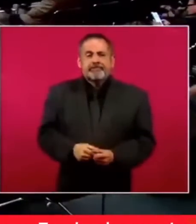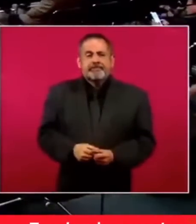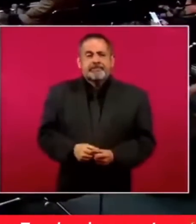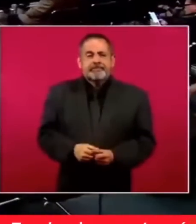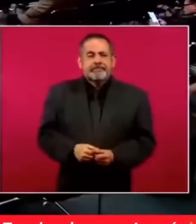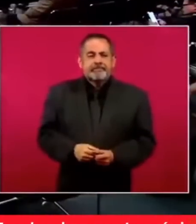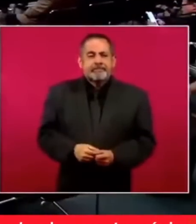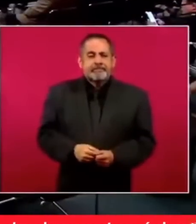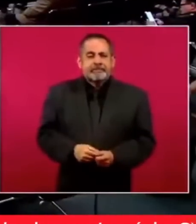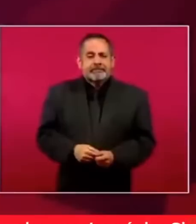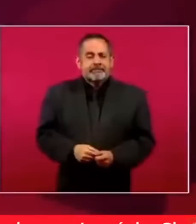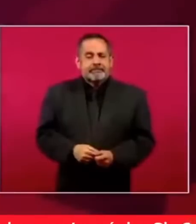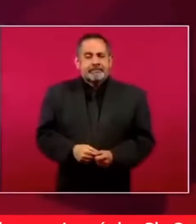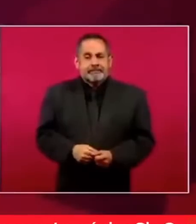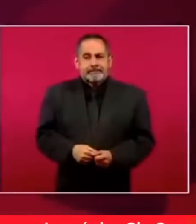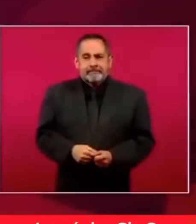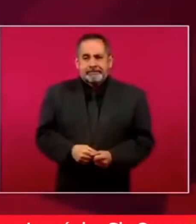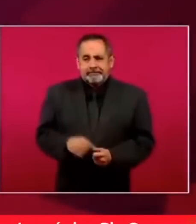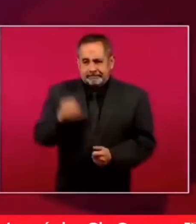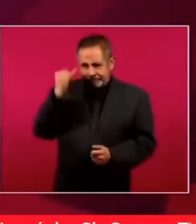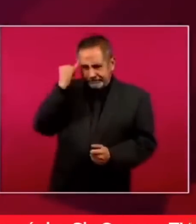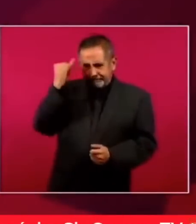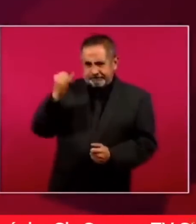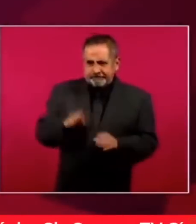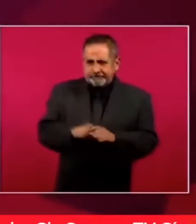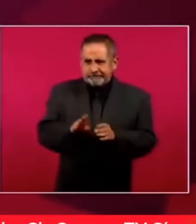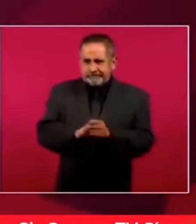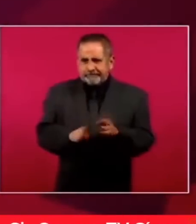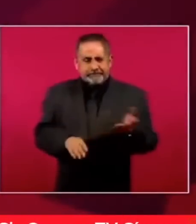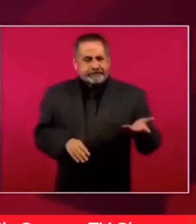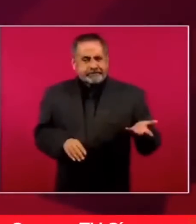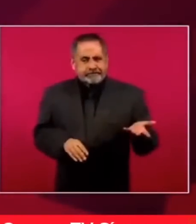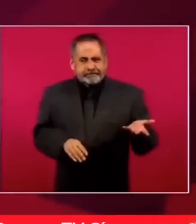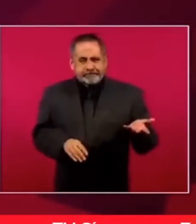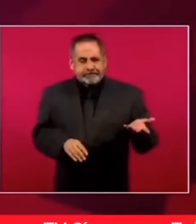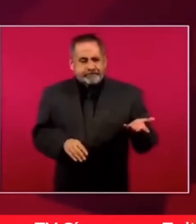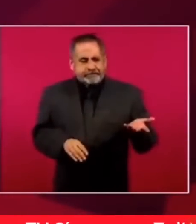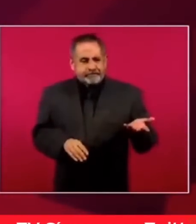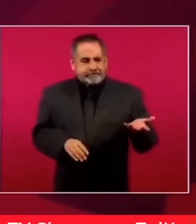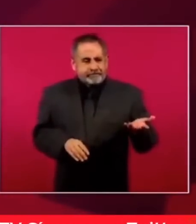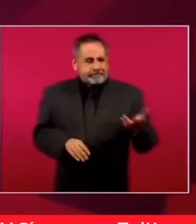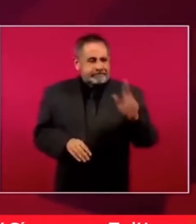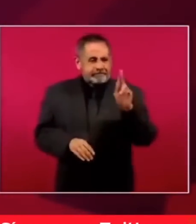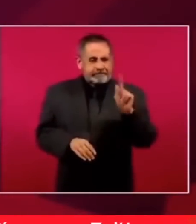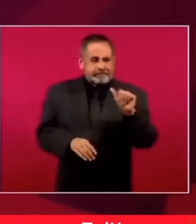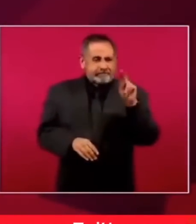imagínense cómo va a aceptar el PAN a Cuadri,